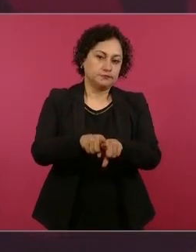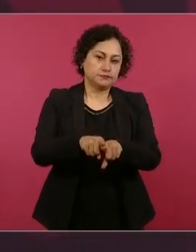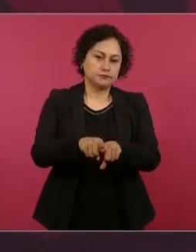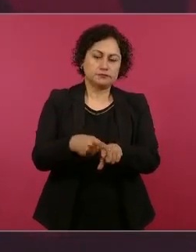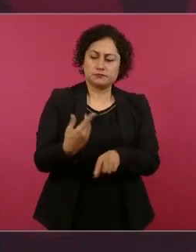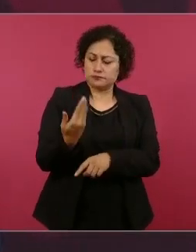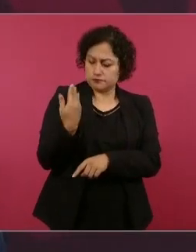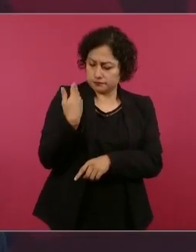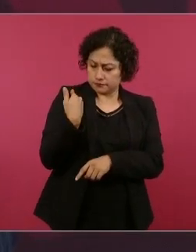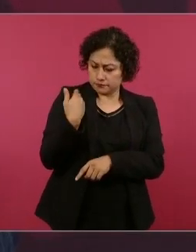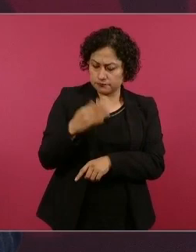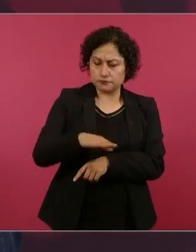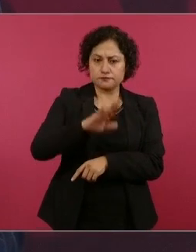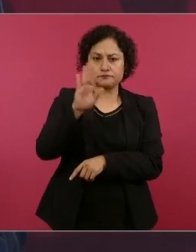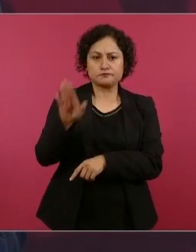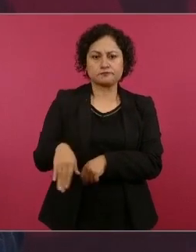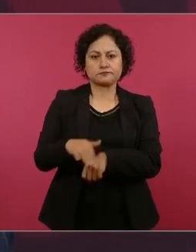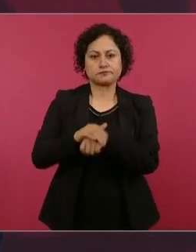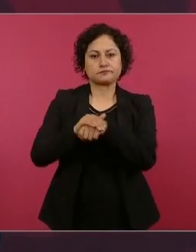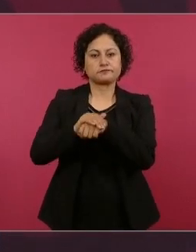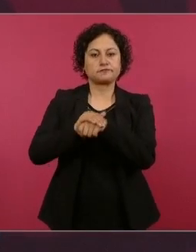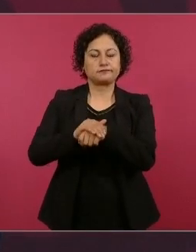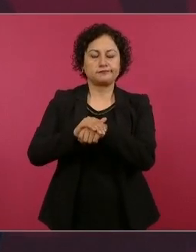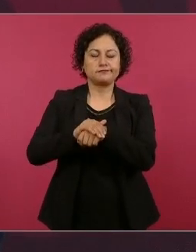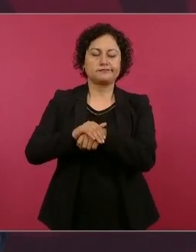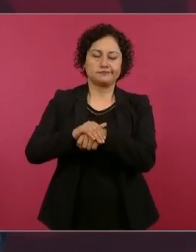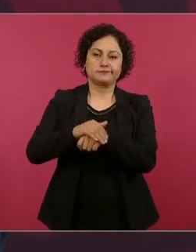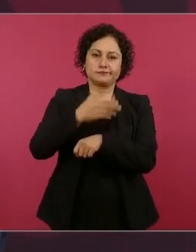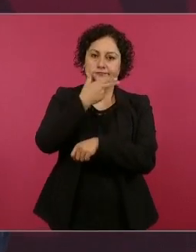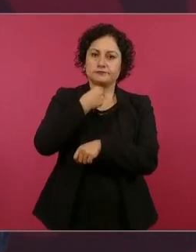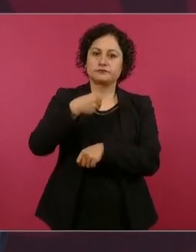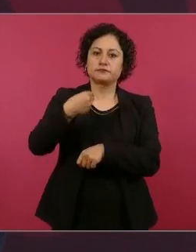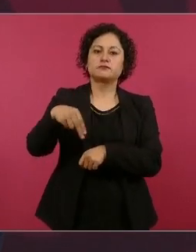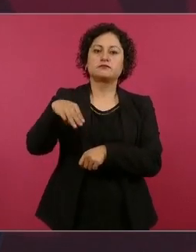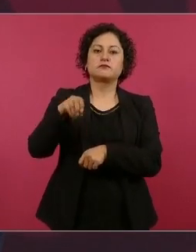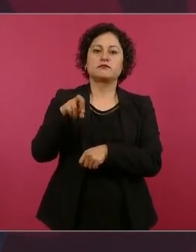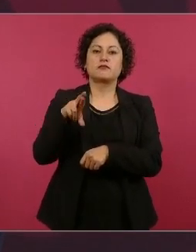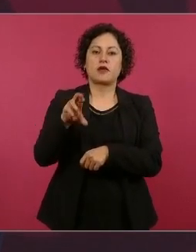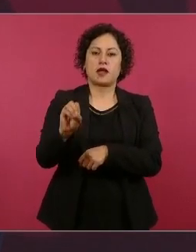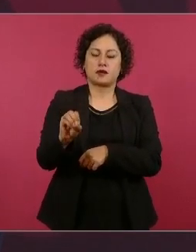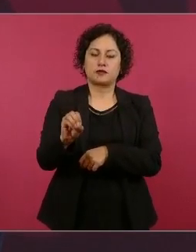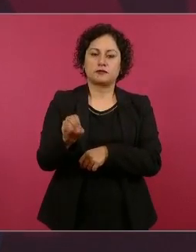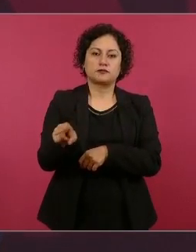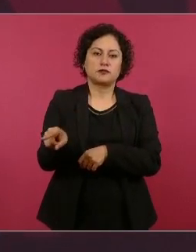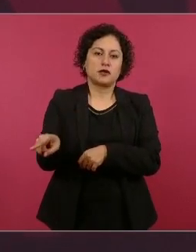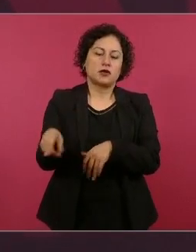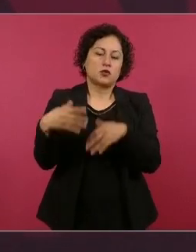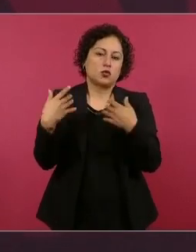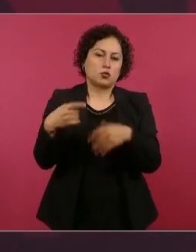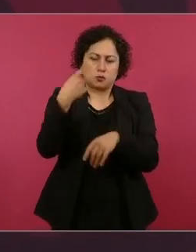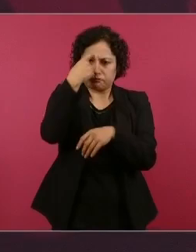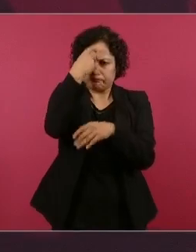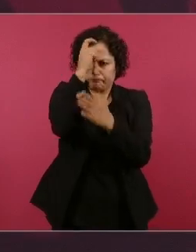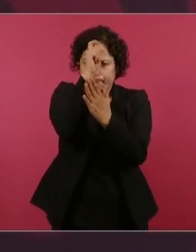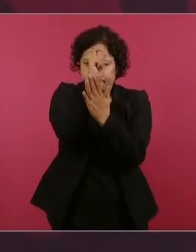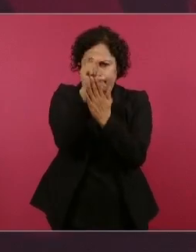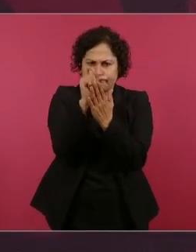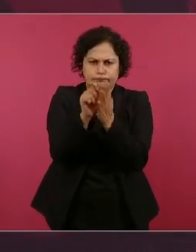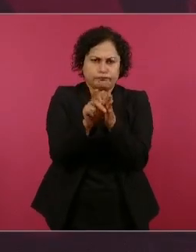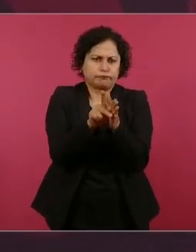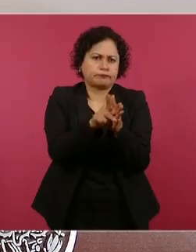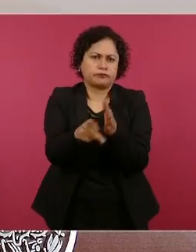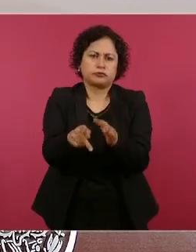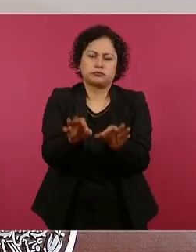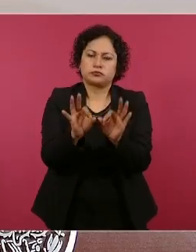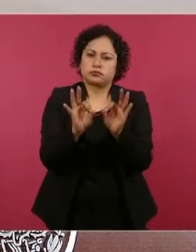Mario, que creó un muy buen periódico en